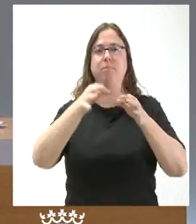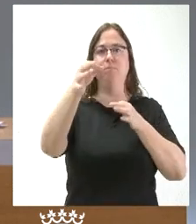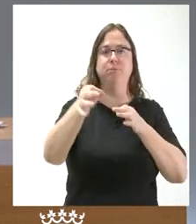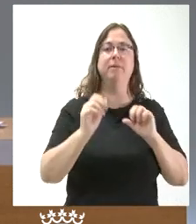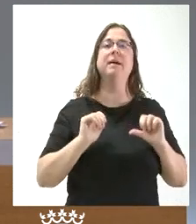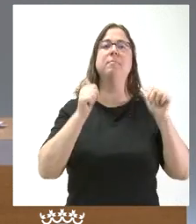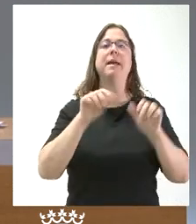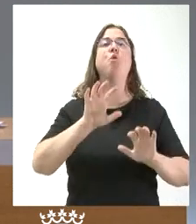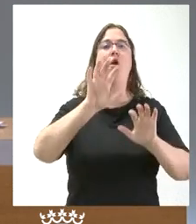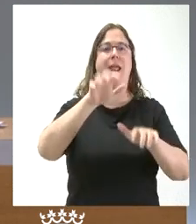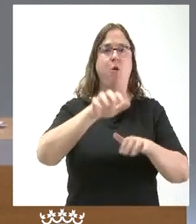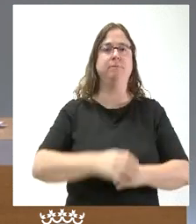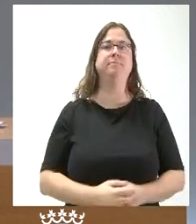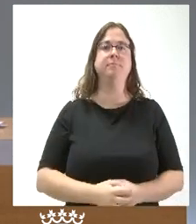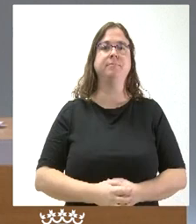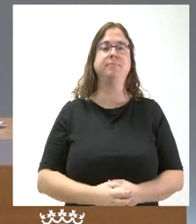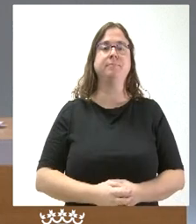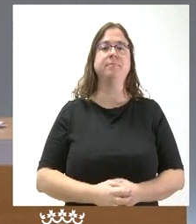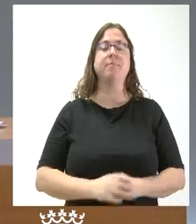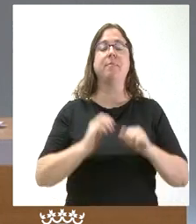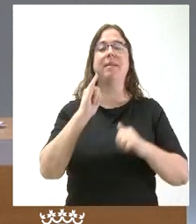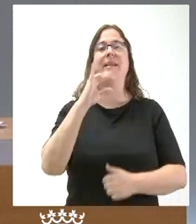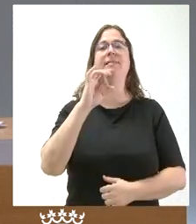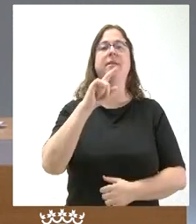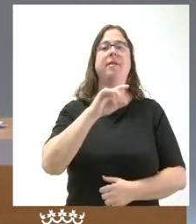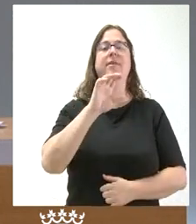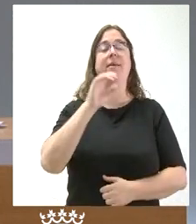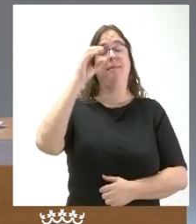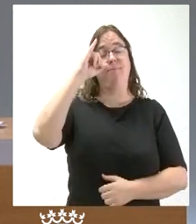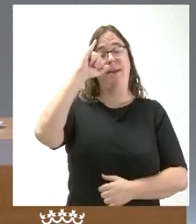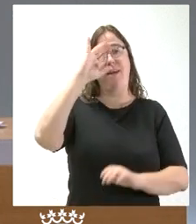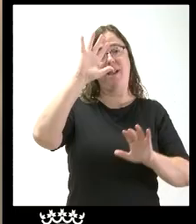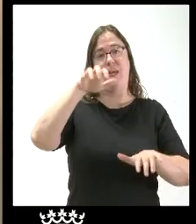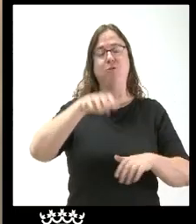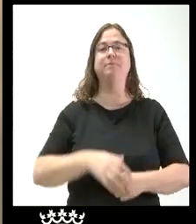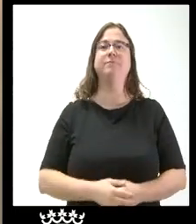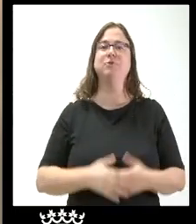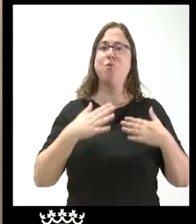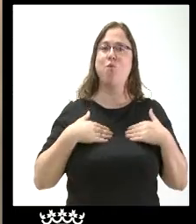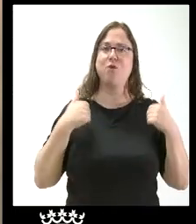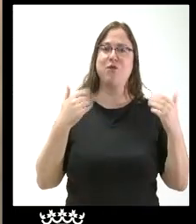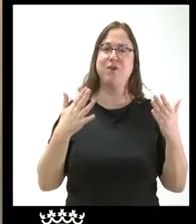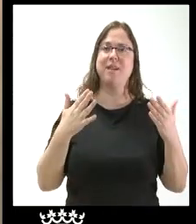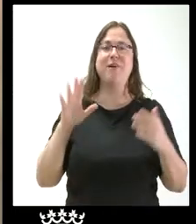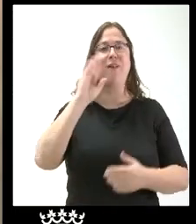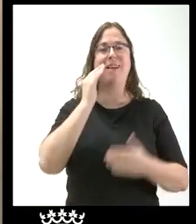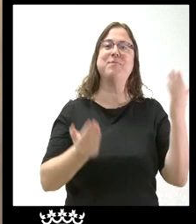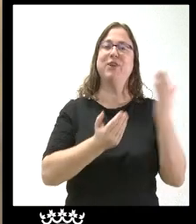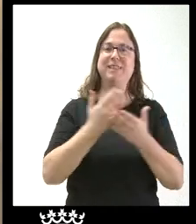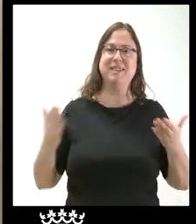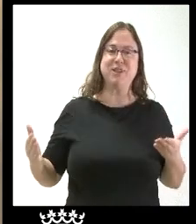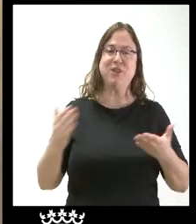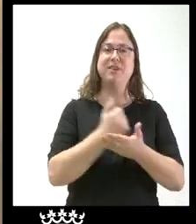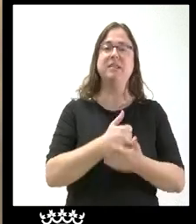iniciar en León con Elisabeth Alba de León. Cuando quieras, Elisabeth, adelante. Hola, buenos días a todos.